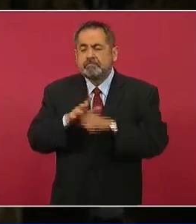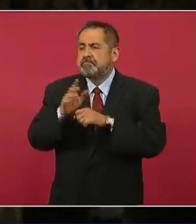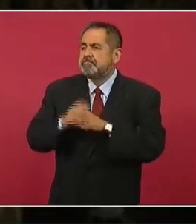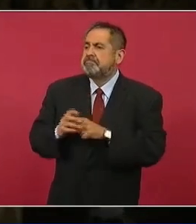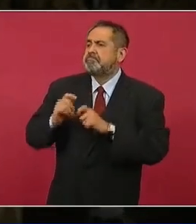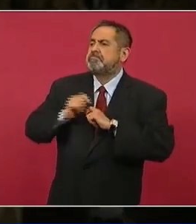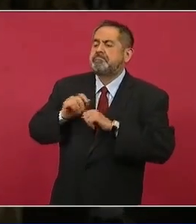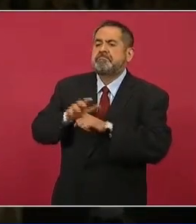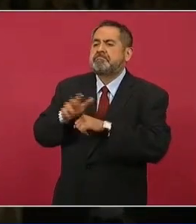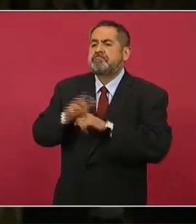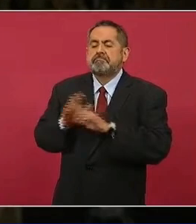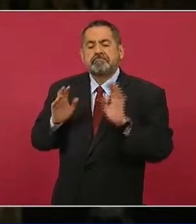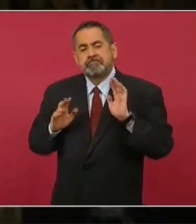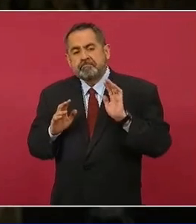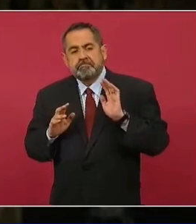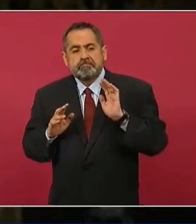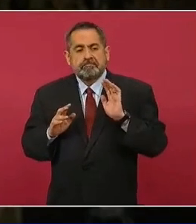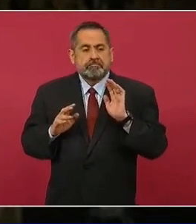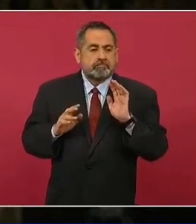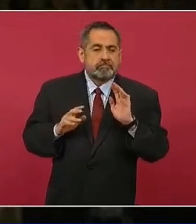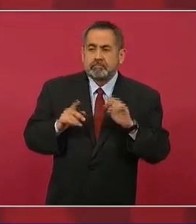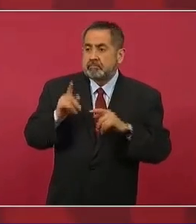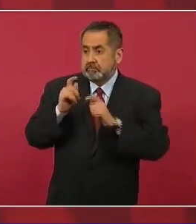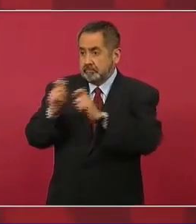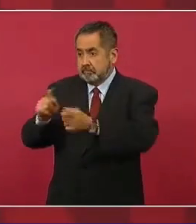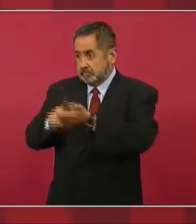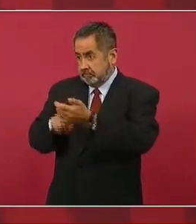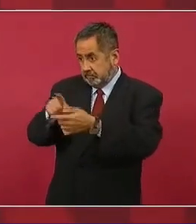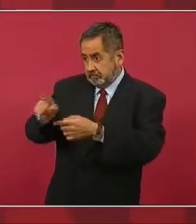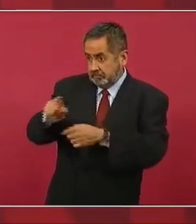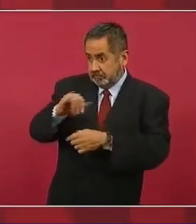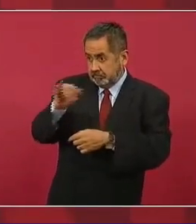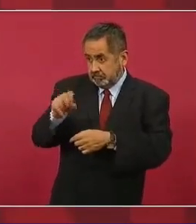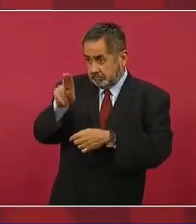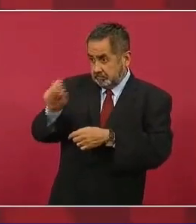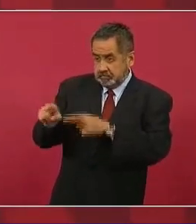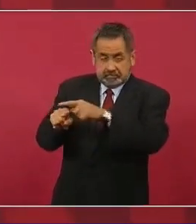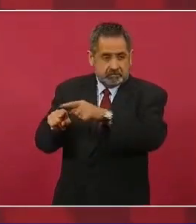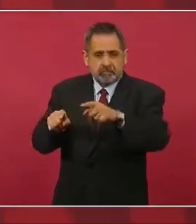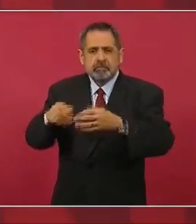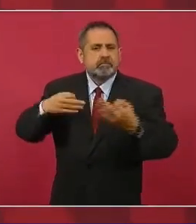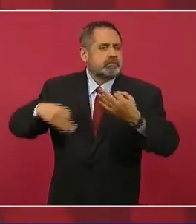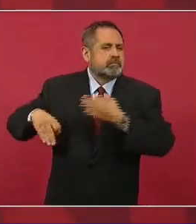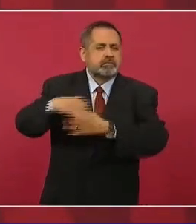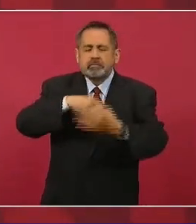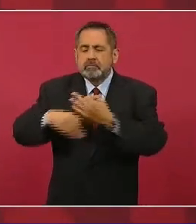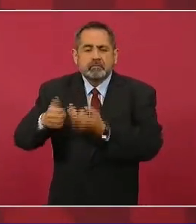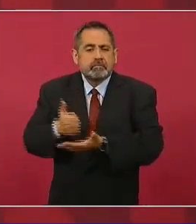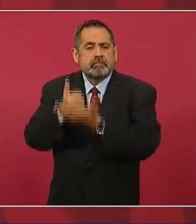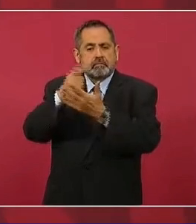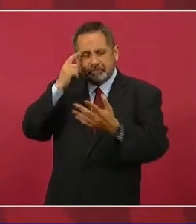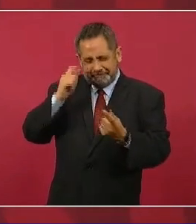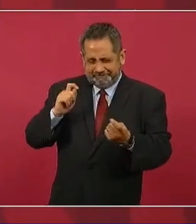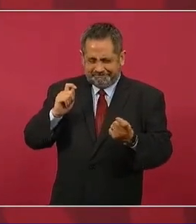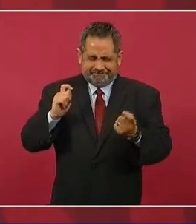el papel de Jesús, todos los que ayudan en la transformación,